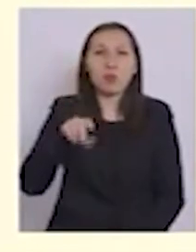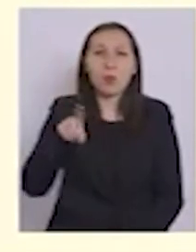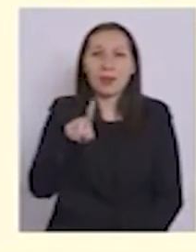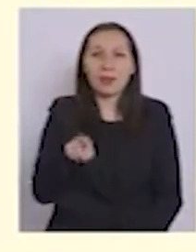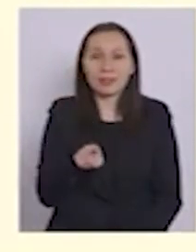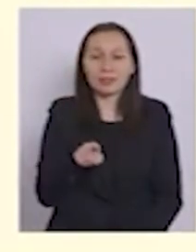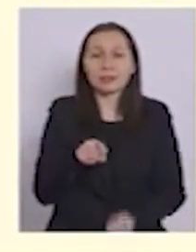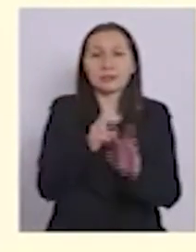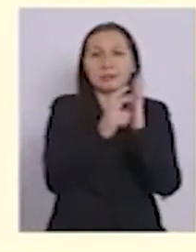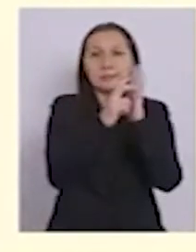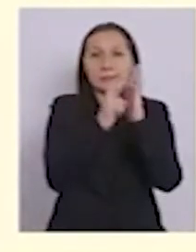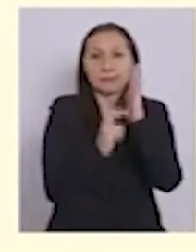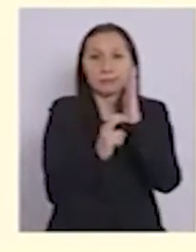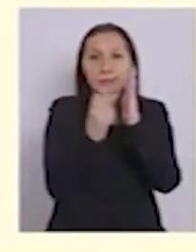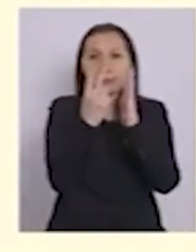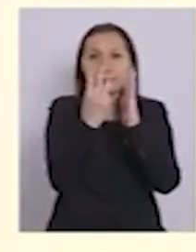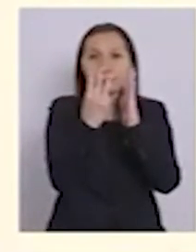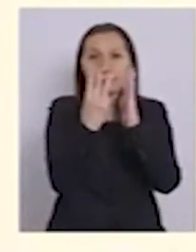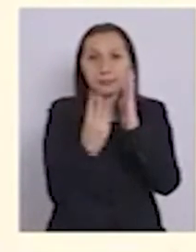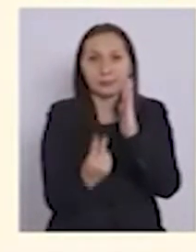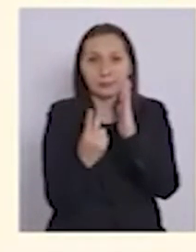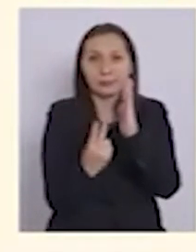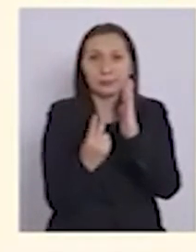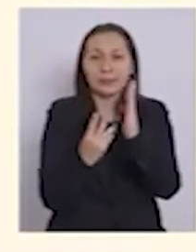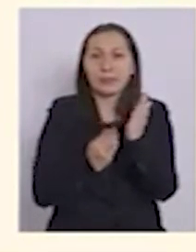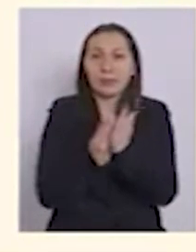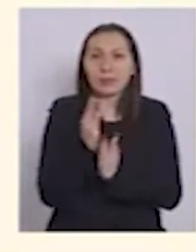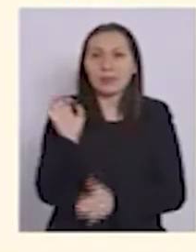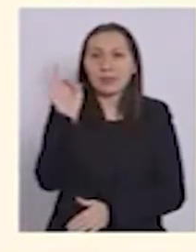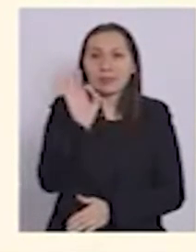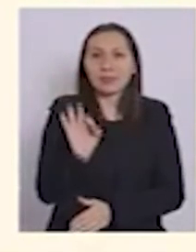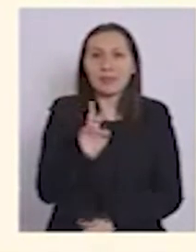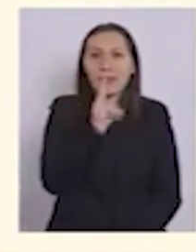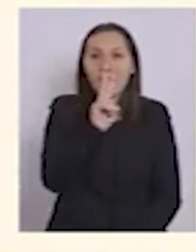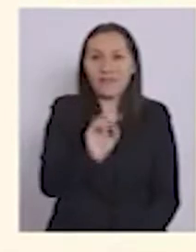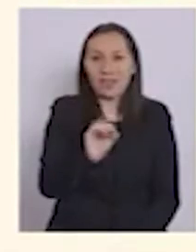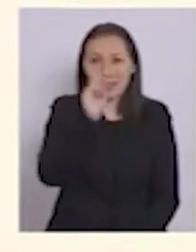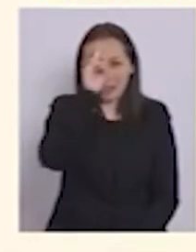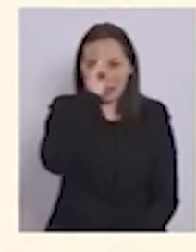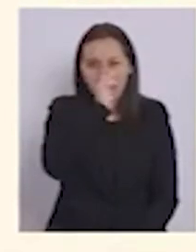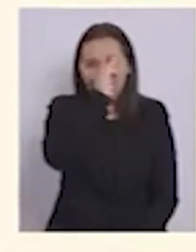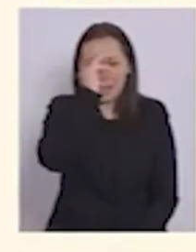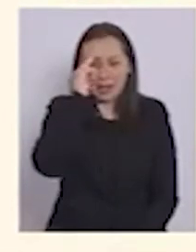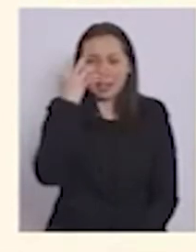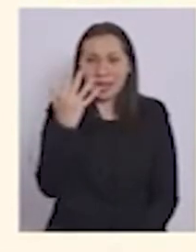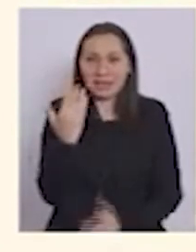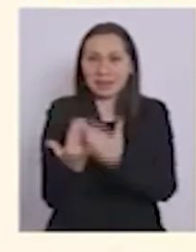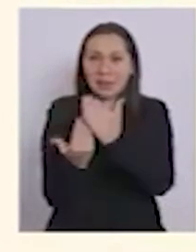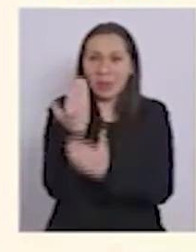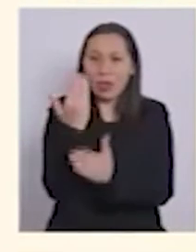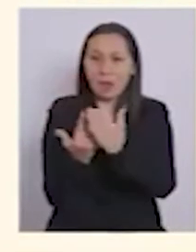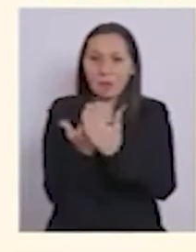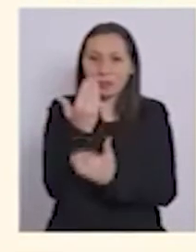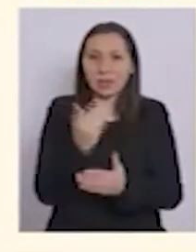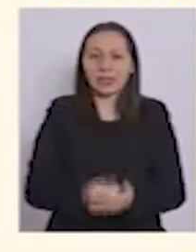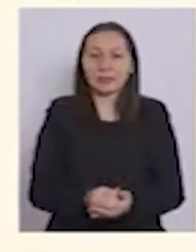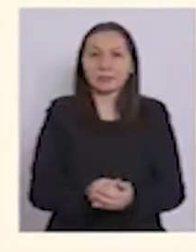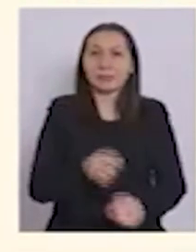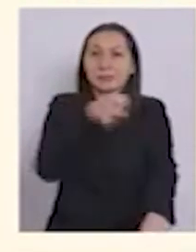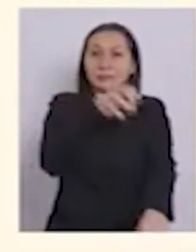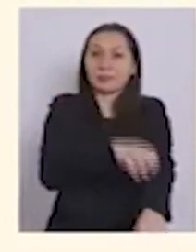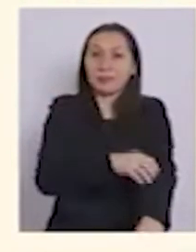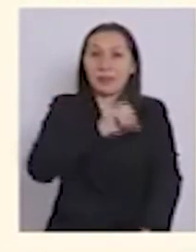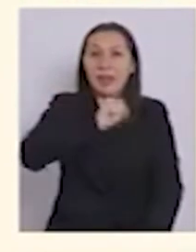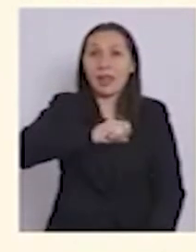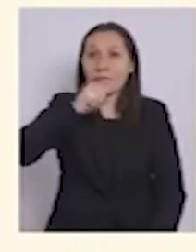Retroceden a transición a partir del día sábado 20 de marzo a las 5 de la mañana en la región